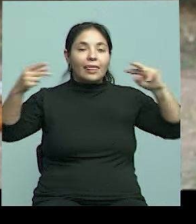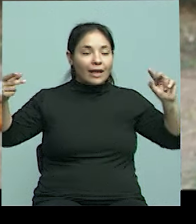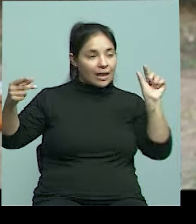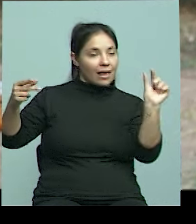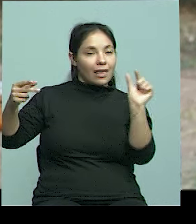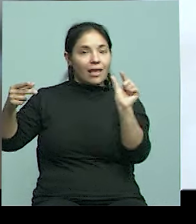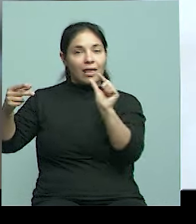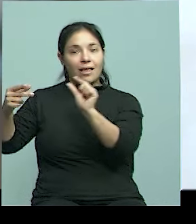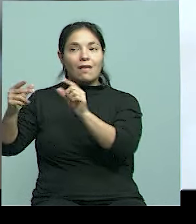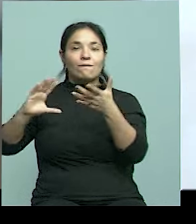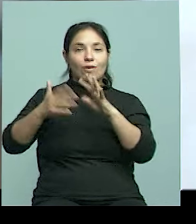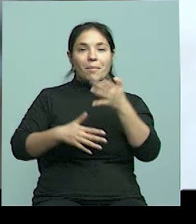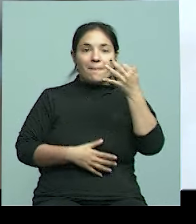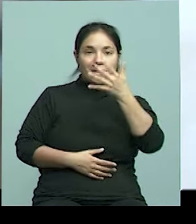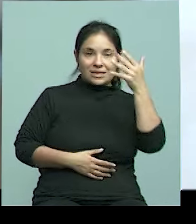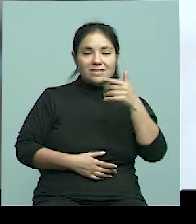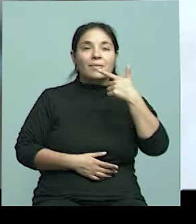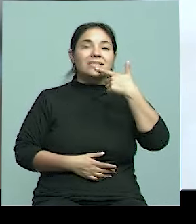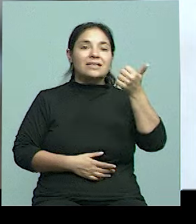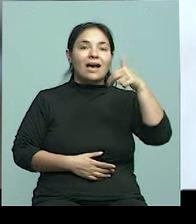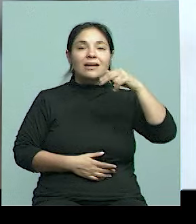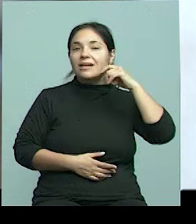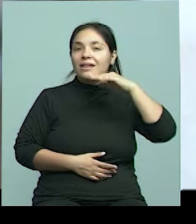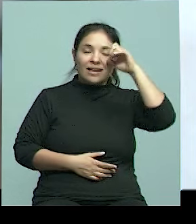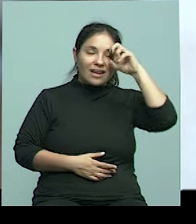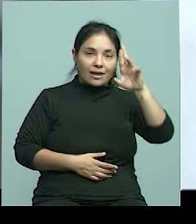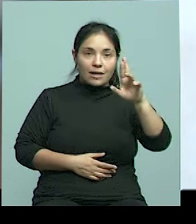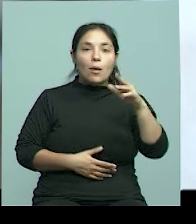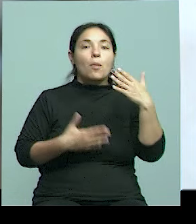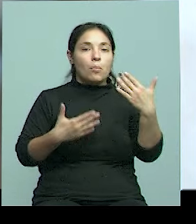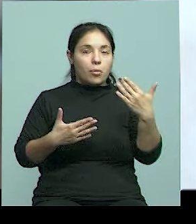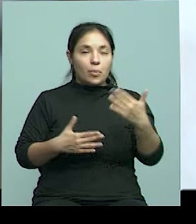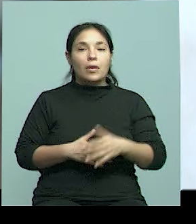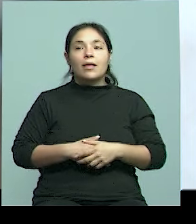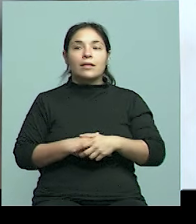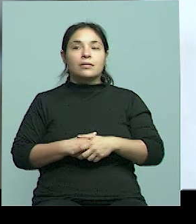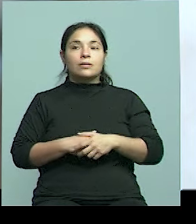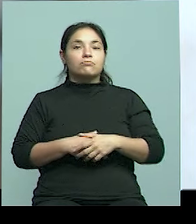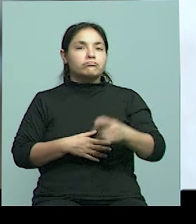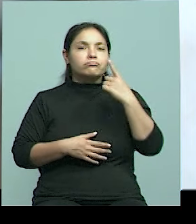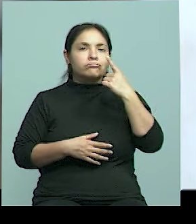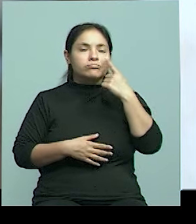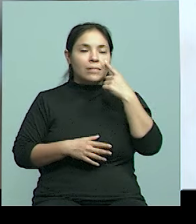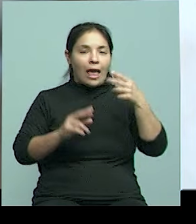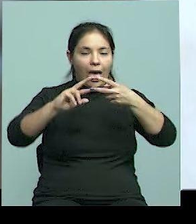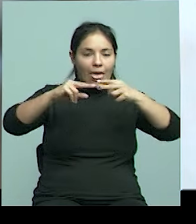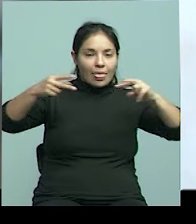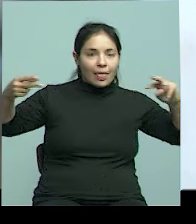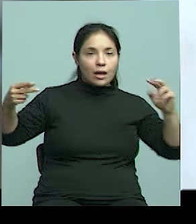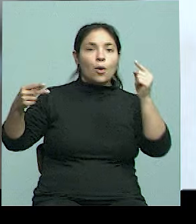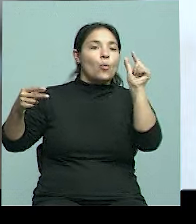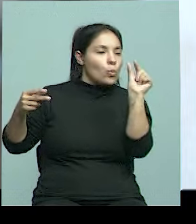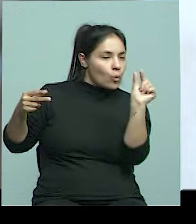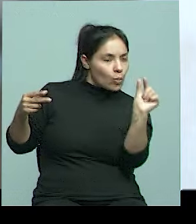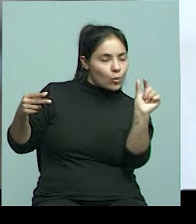una metodología especial que se llama Sanger, que permite entonces también tener bien identificado una porción de la